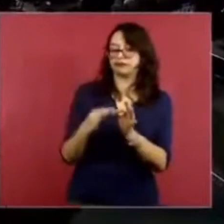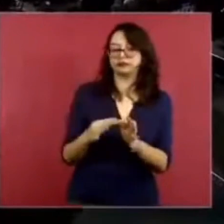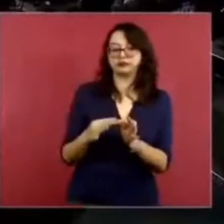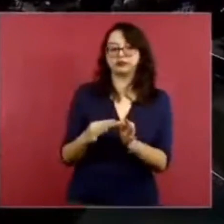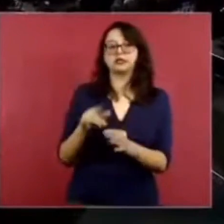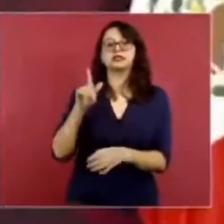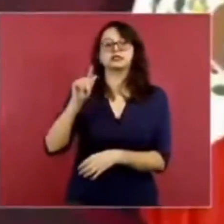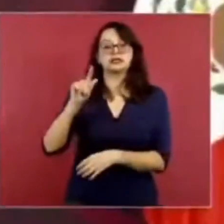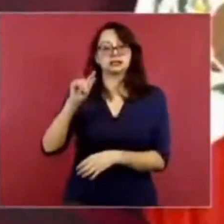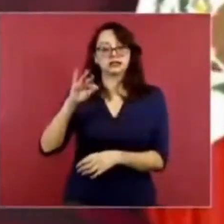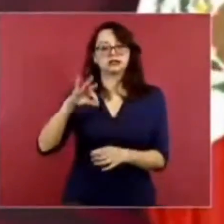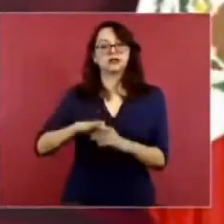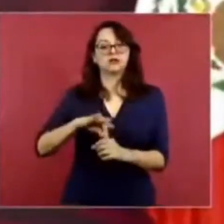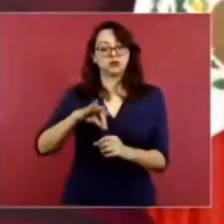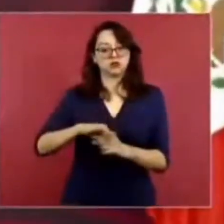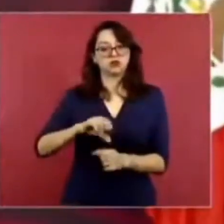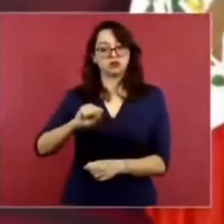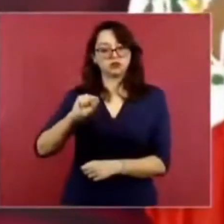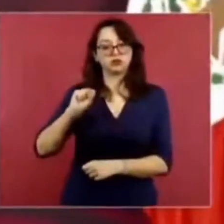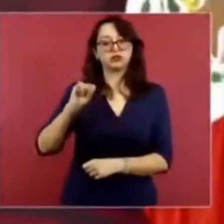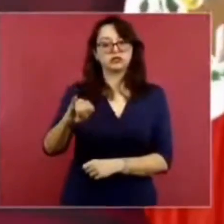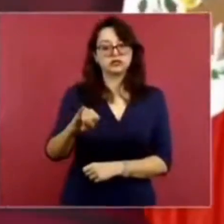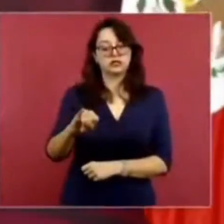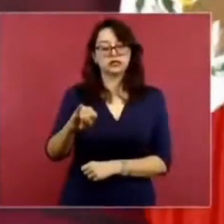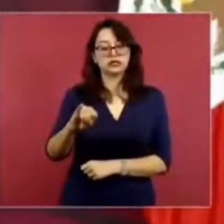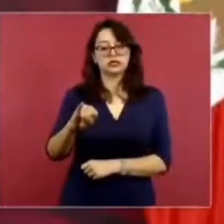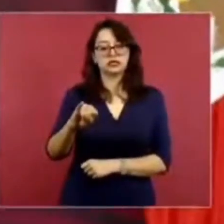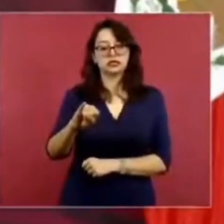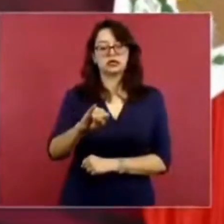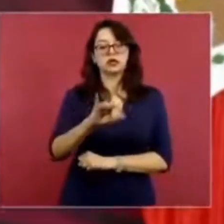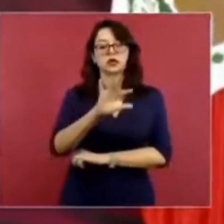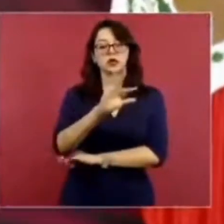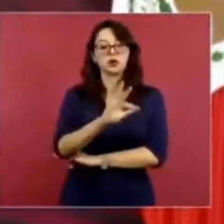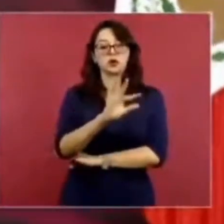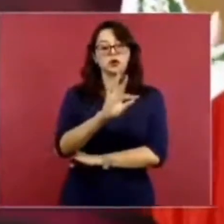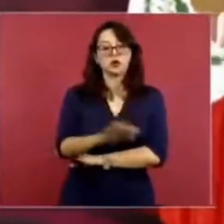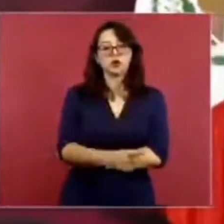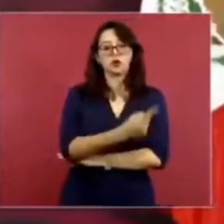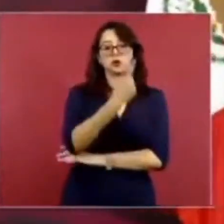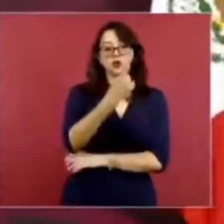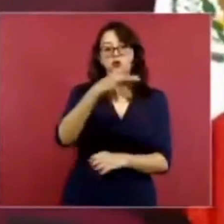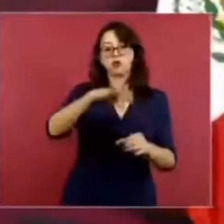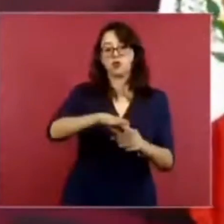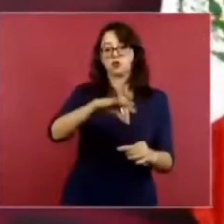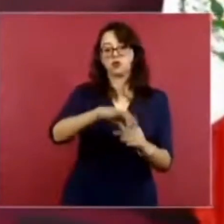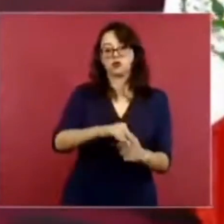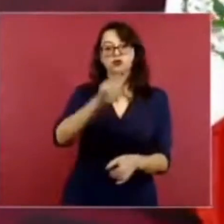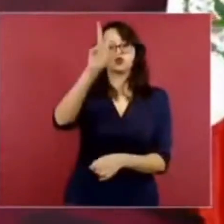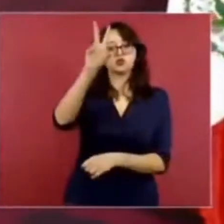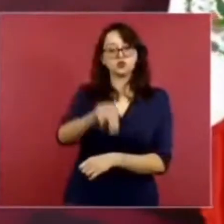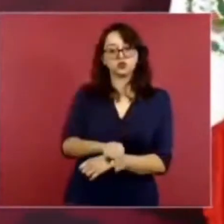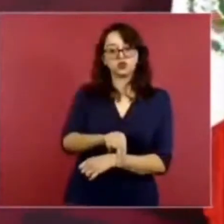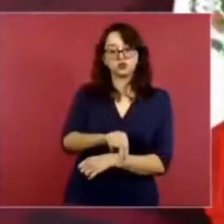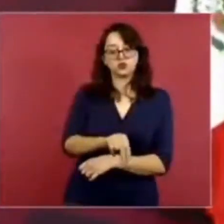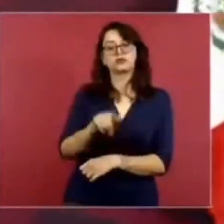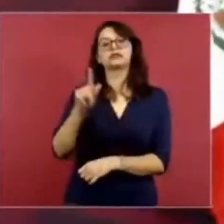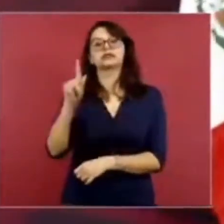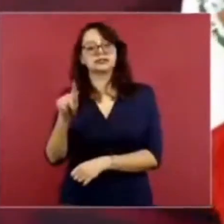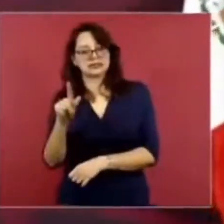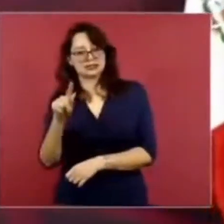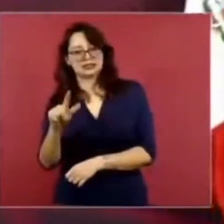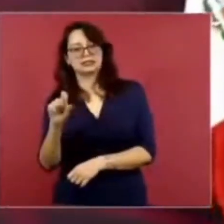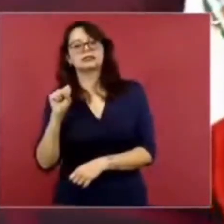votos a favor. ¿Y cuántos en contra? 41. 41. 70 a favor,